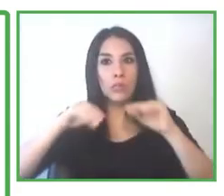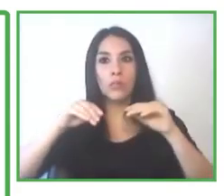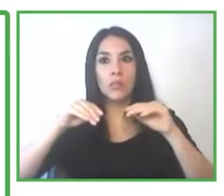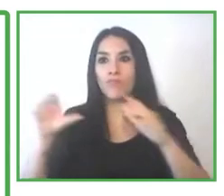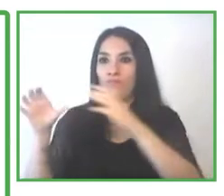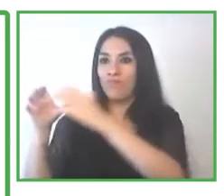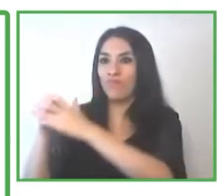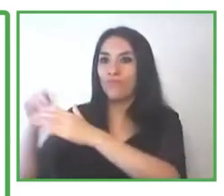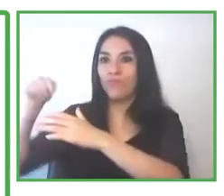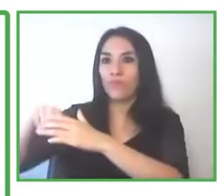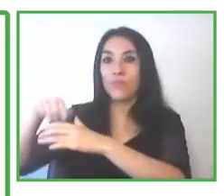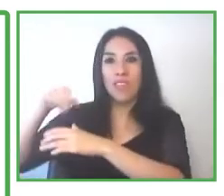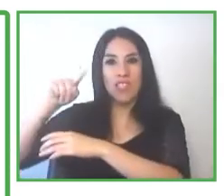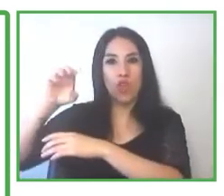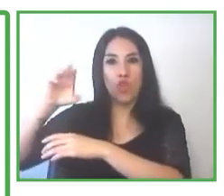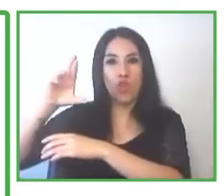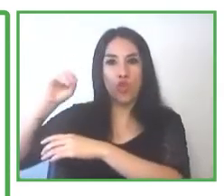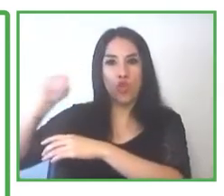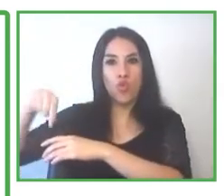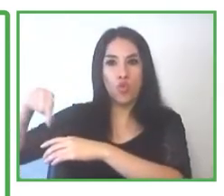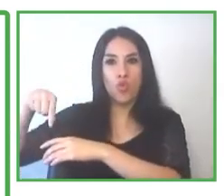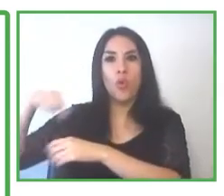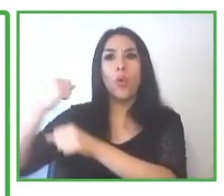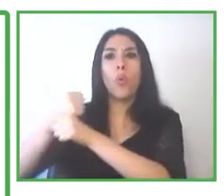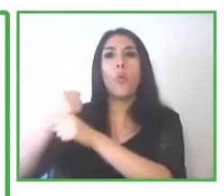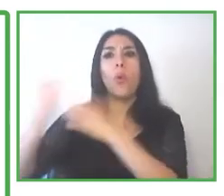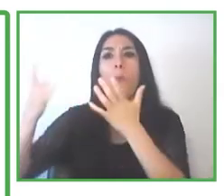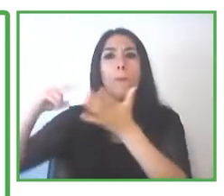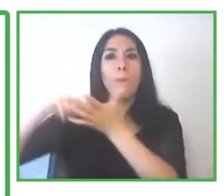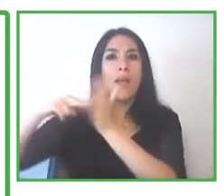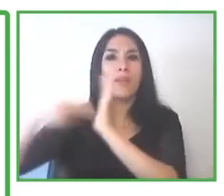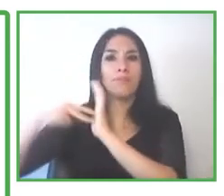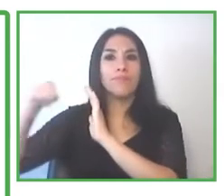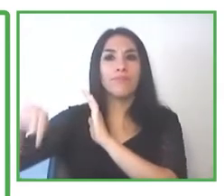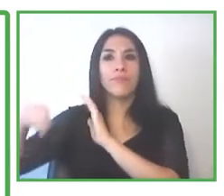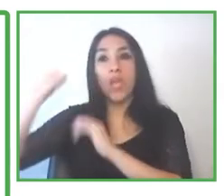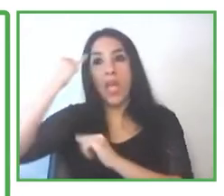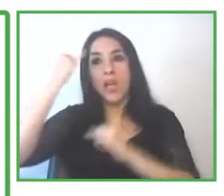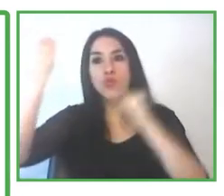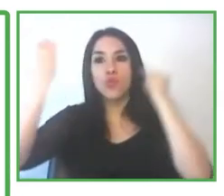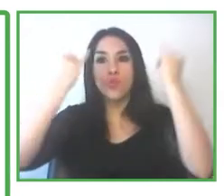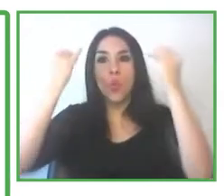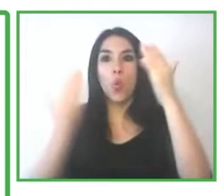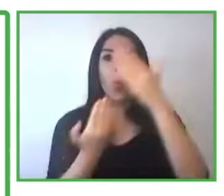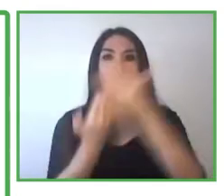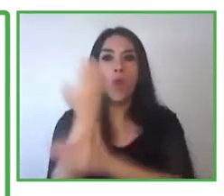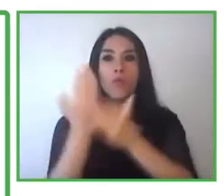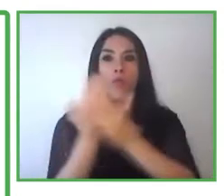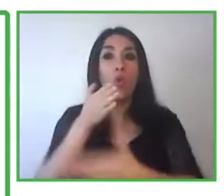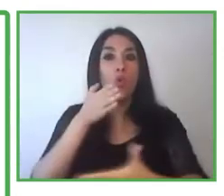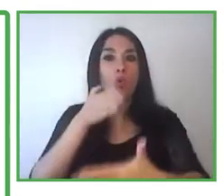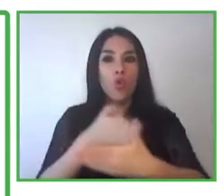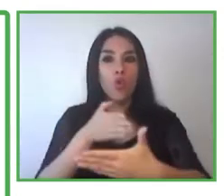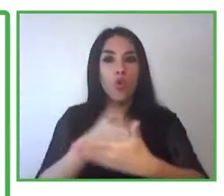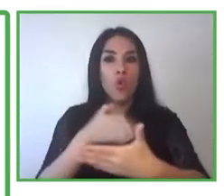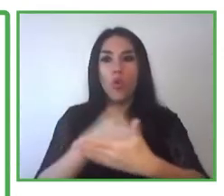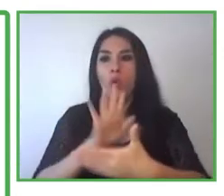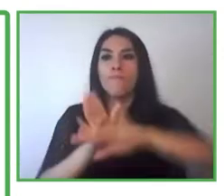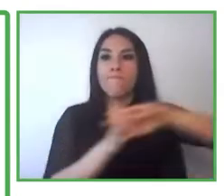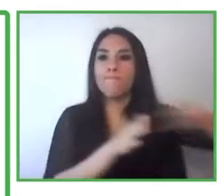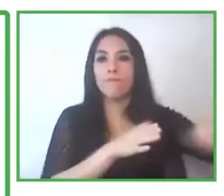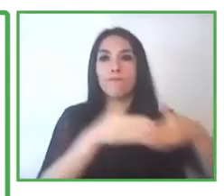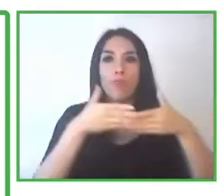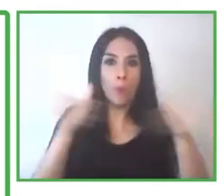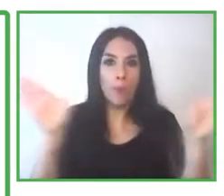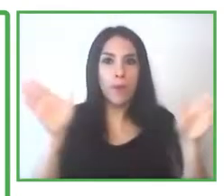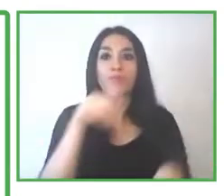soluciones innovadoras para un mundo sin barreras. Ashoka, por otra parte, tiene muchos años